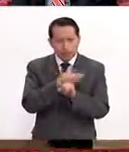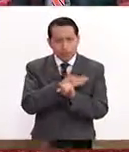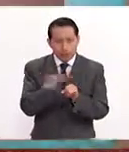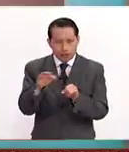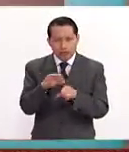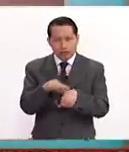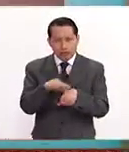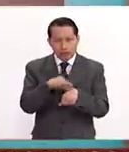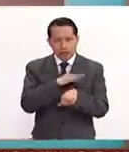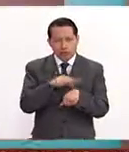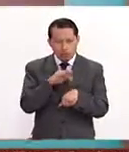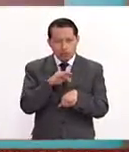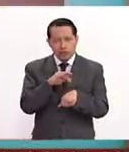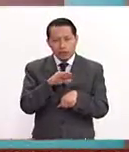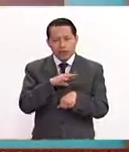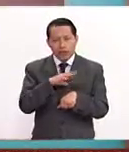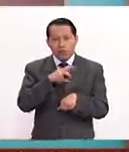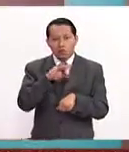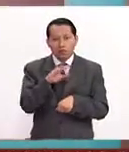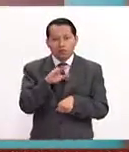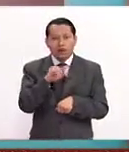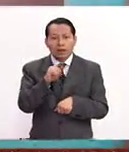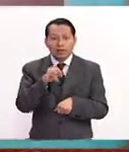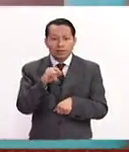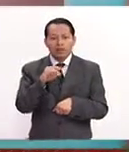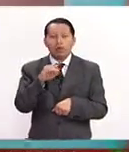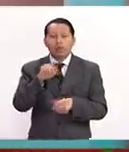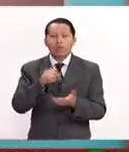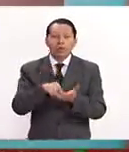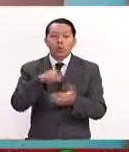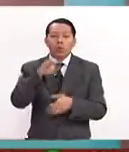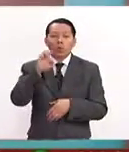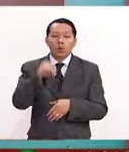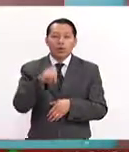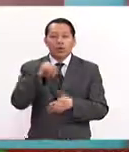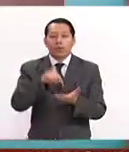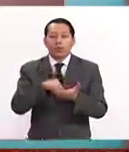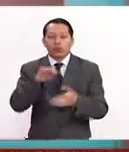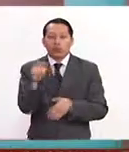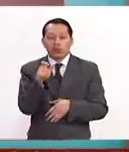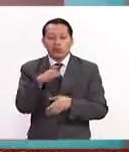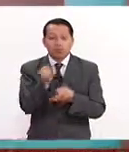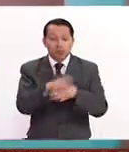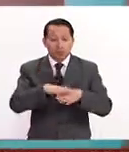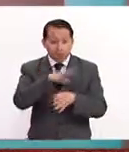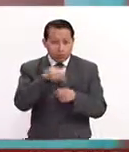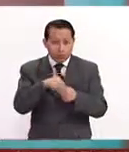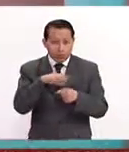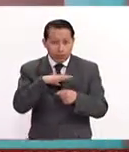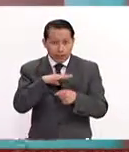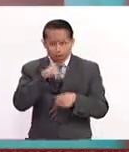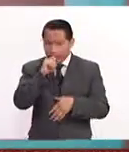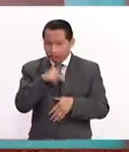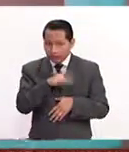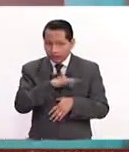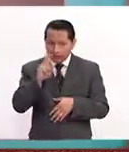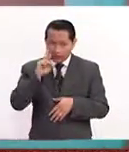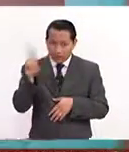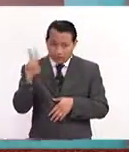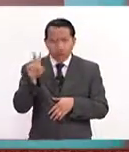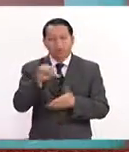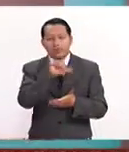vivo en webcast.unam.mx y todos los informes y toda la programación la pueden ver en